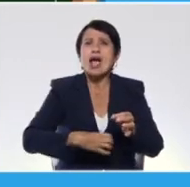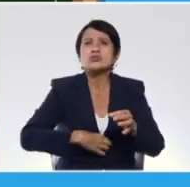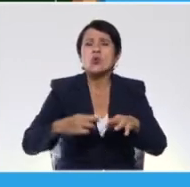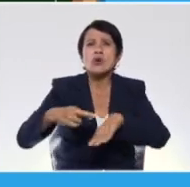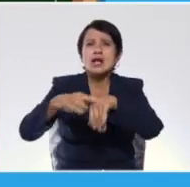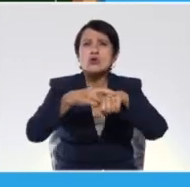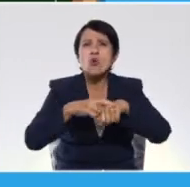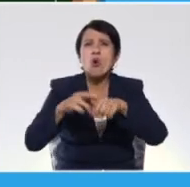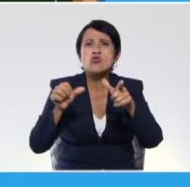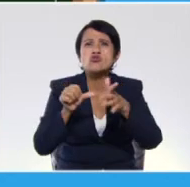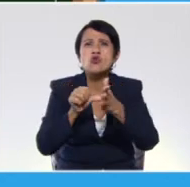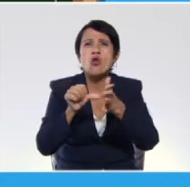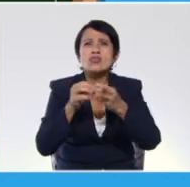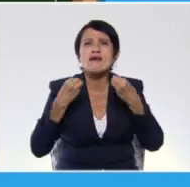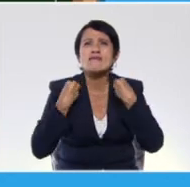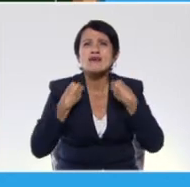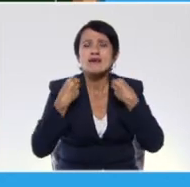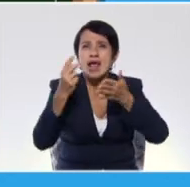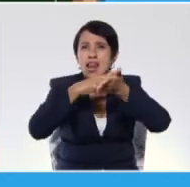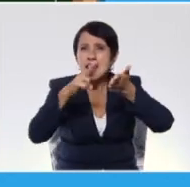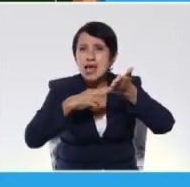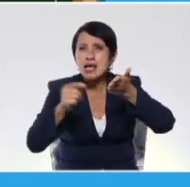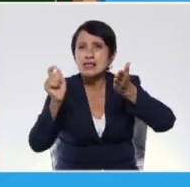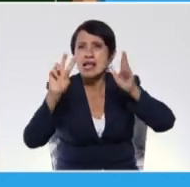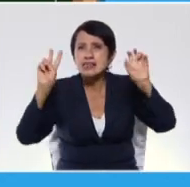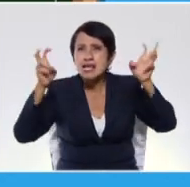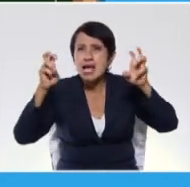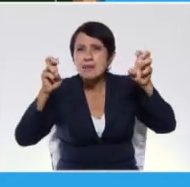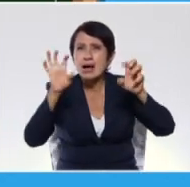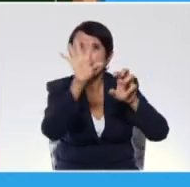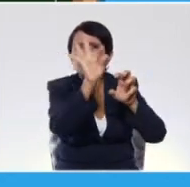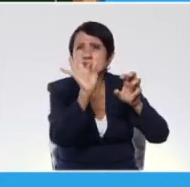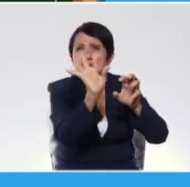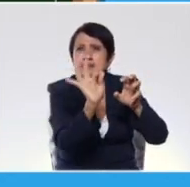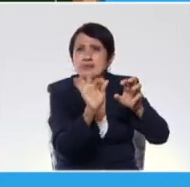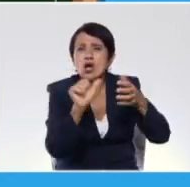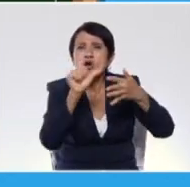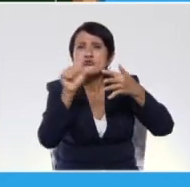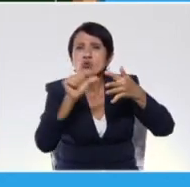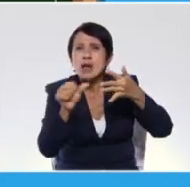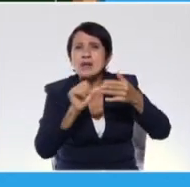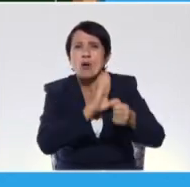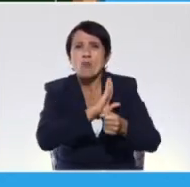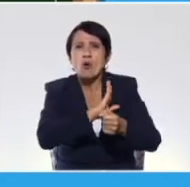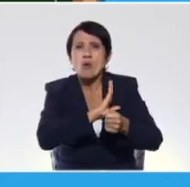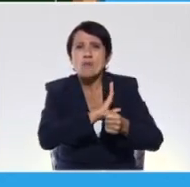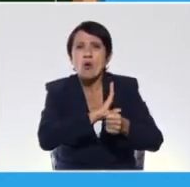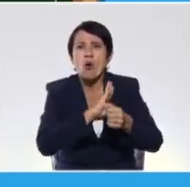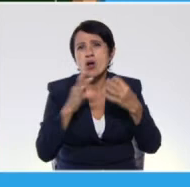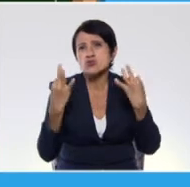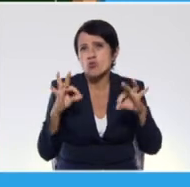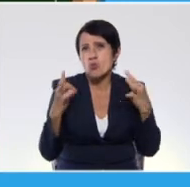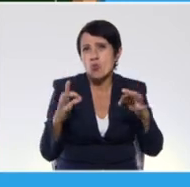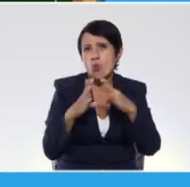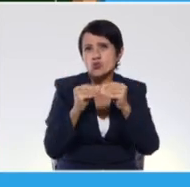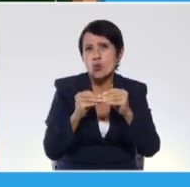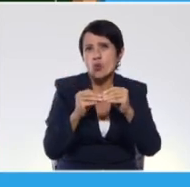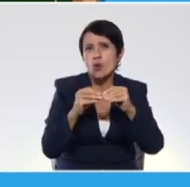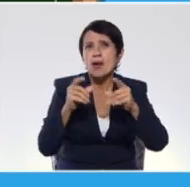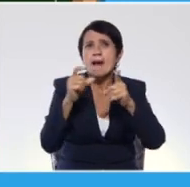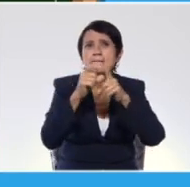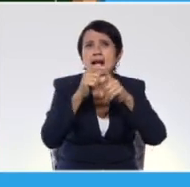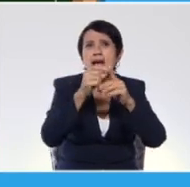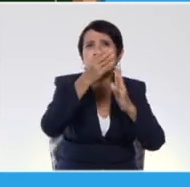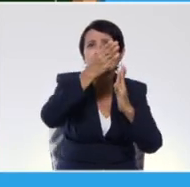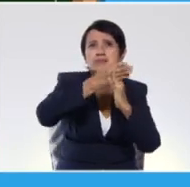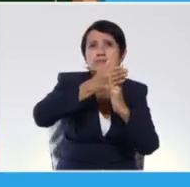localidad, lee y escribe el título, extrae tres sustantivos propios y tres sustantivos comunes, séparalos en sílabas